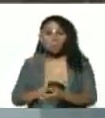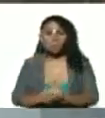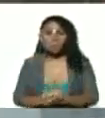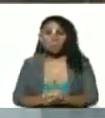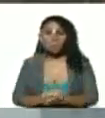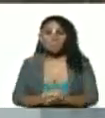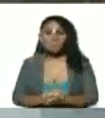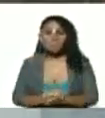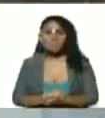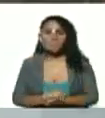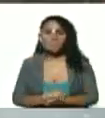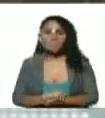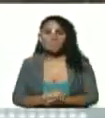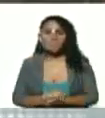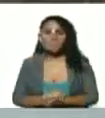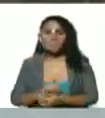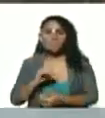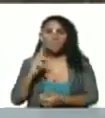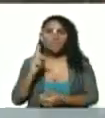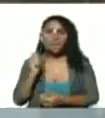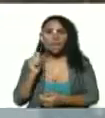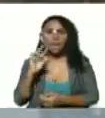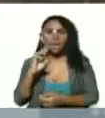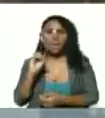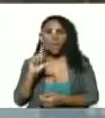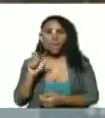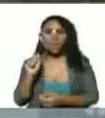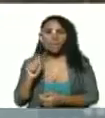Carola Ernesto